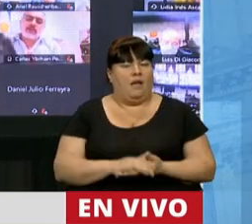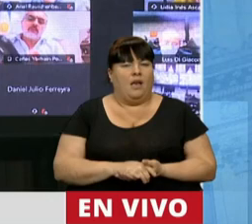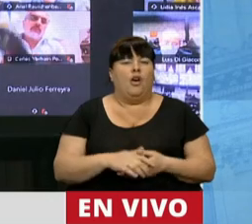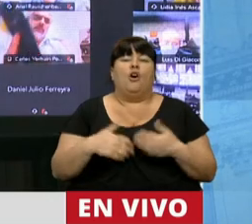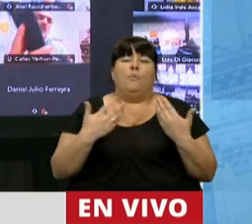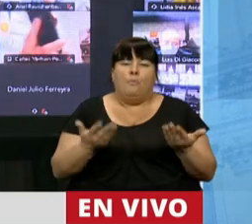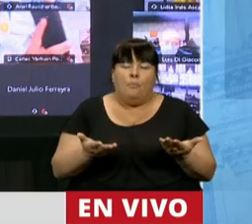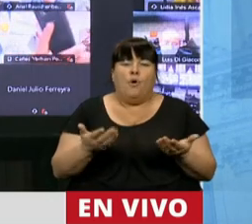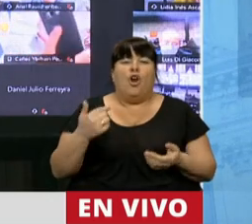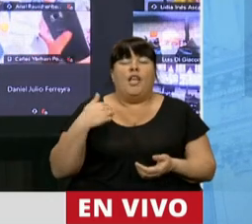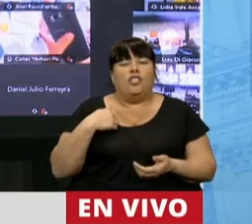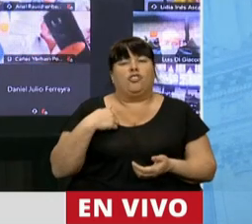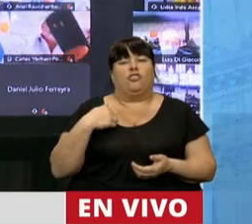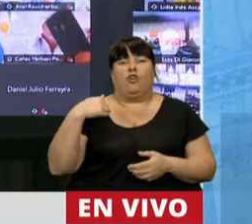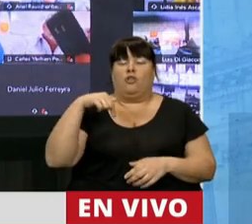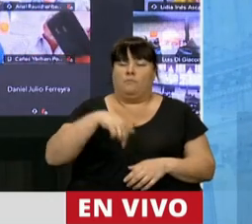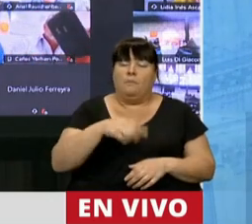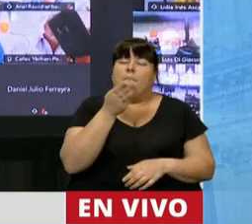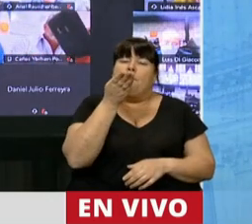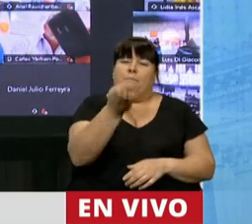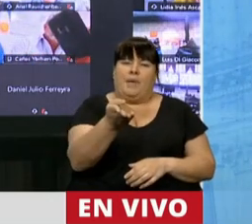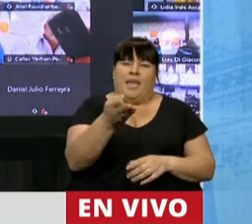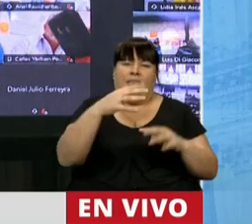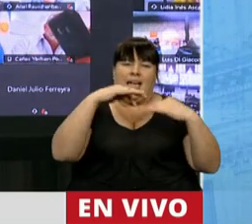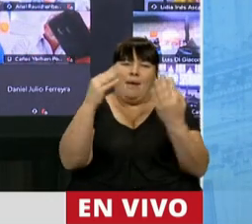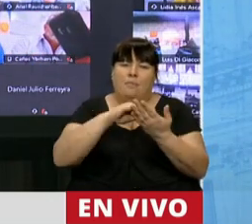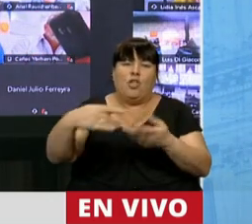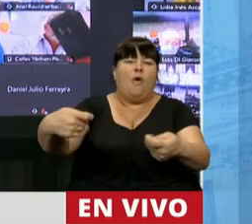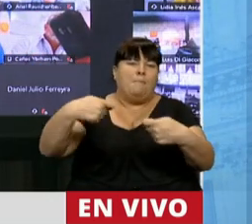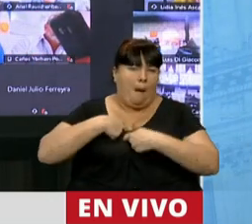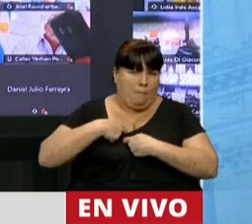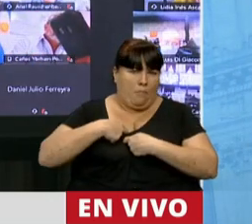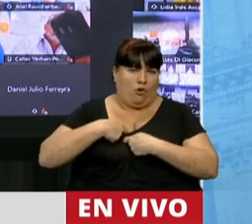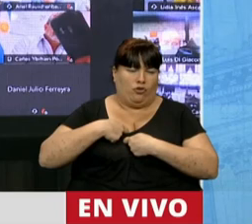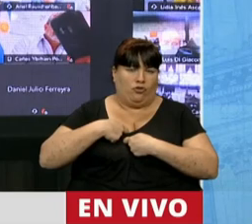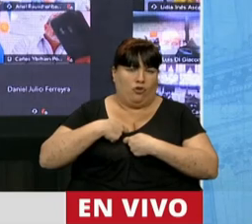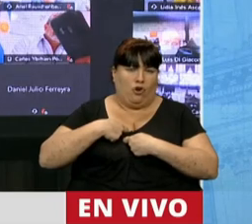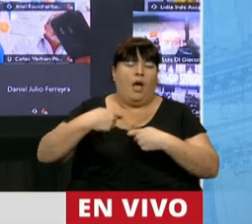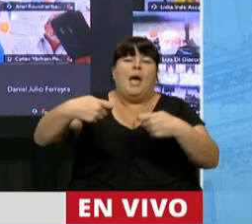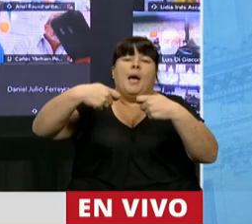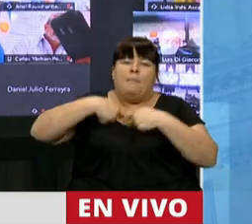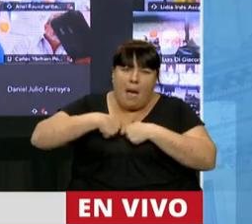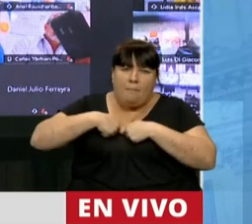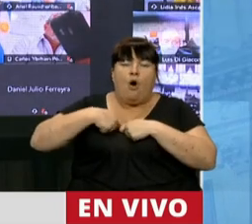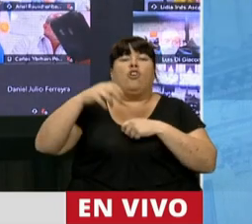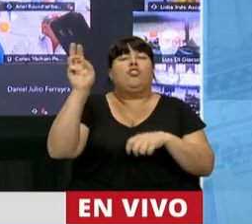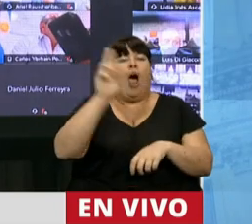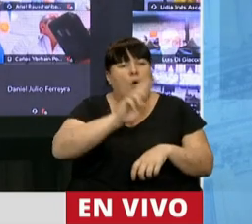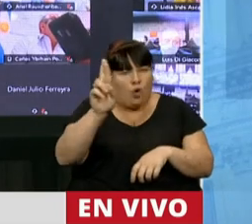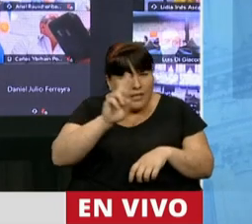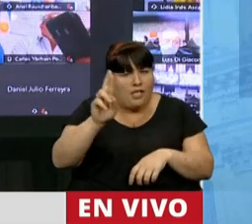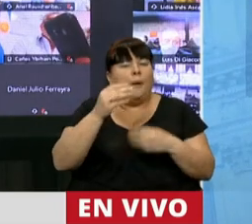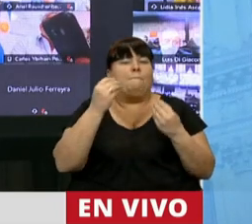Y es por eso, señor presidente, que estoy pidiéndole a este cuerpo que me acompañe, que me acompañe y me autorice